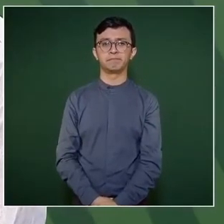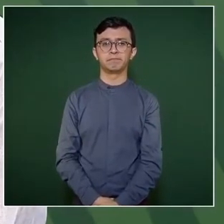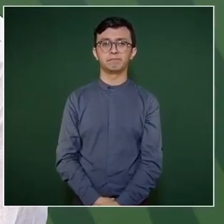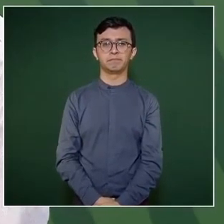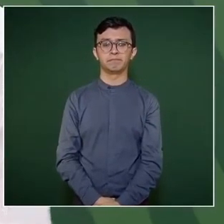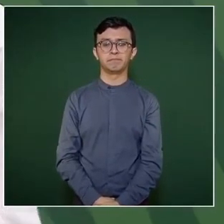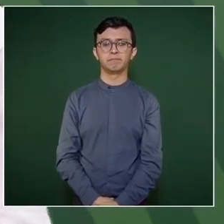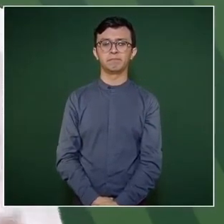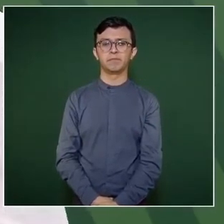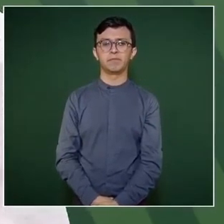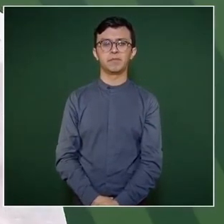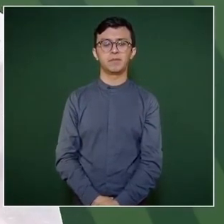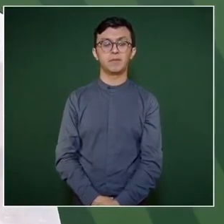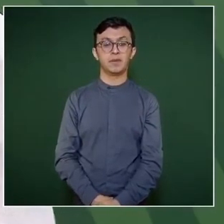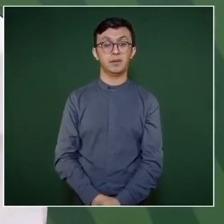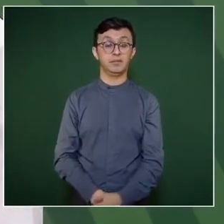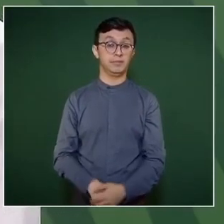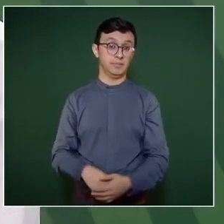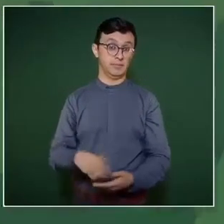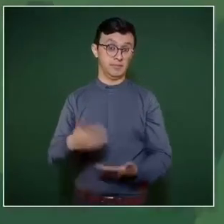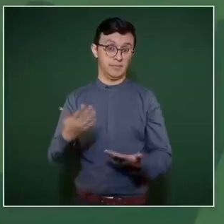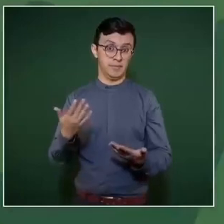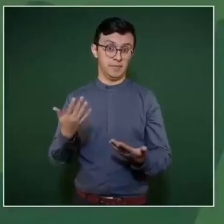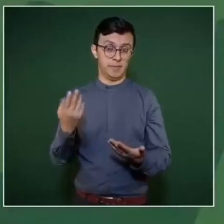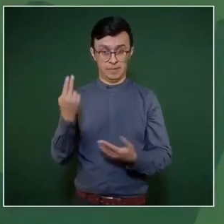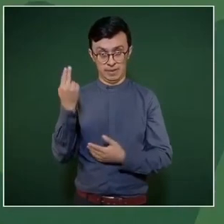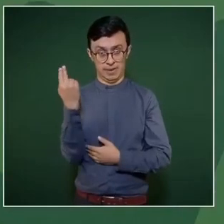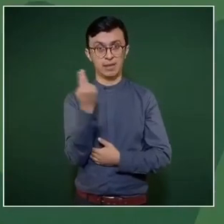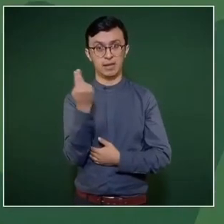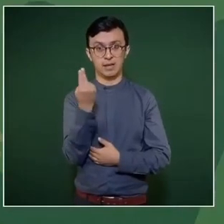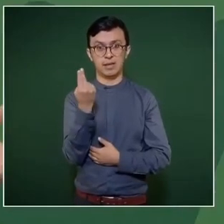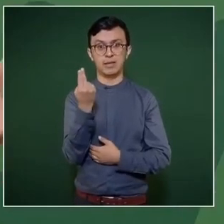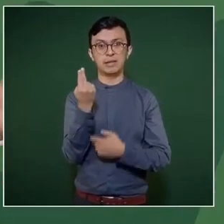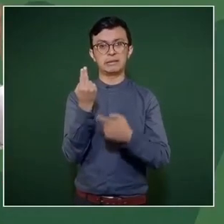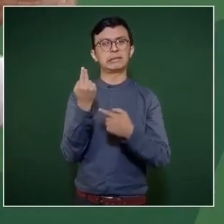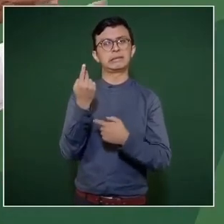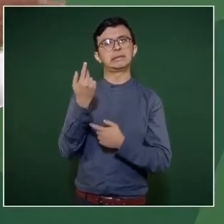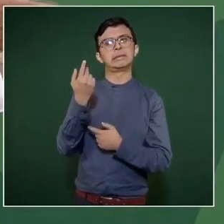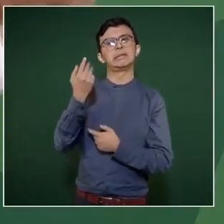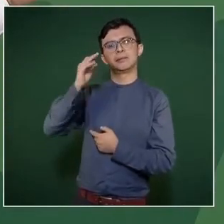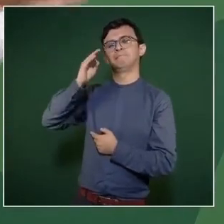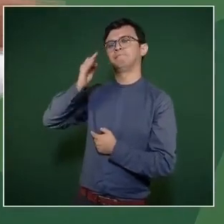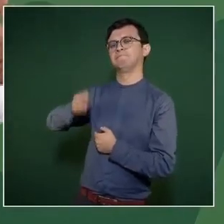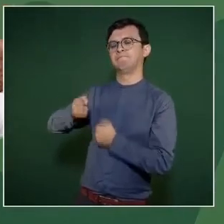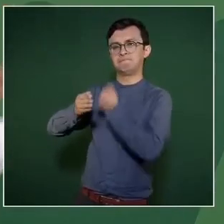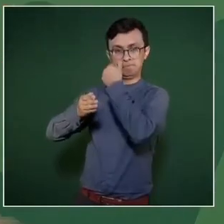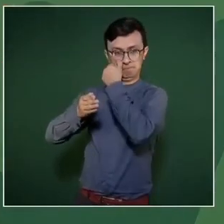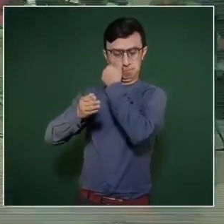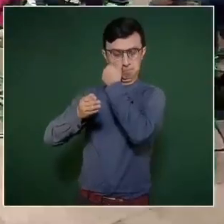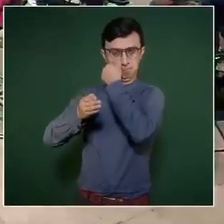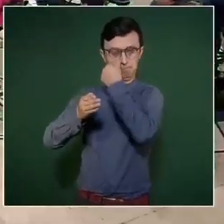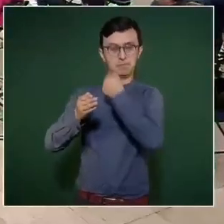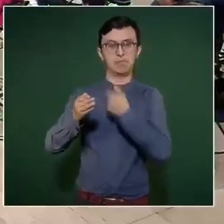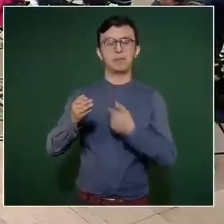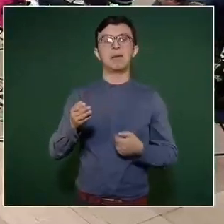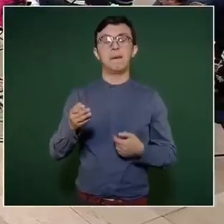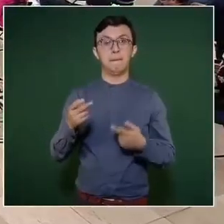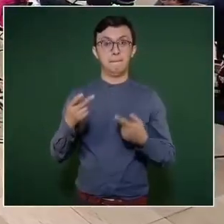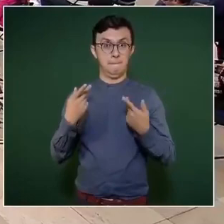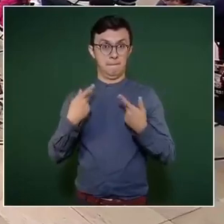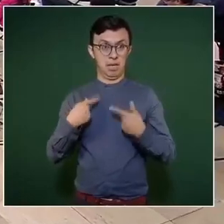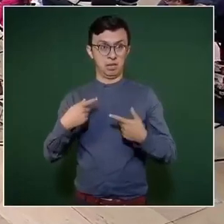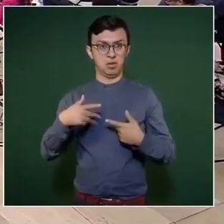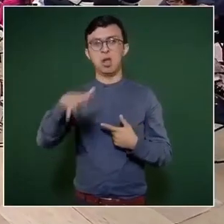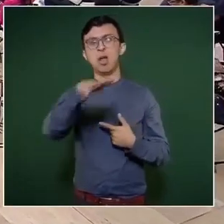Y hay que reconocerlo. No es que cualquiera puede